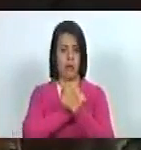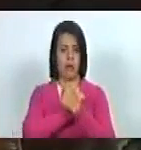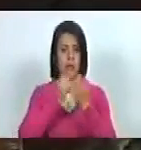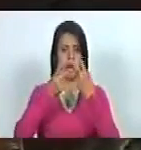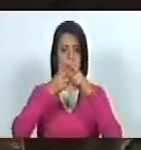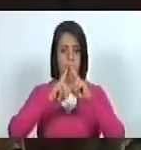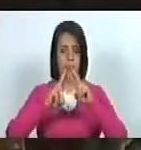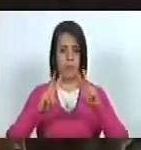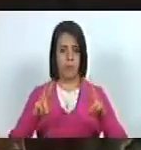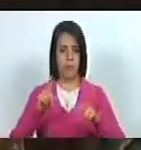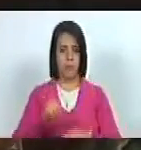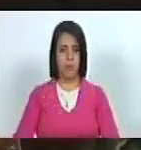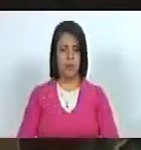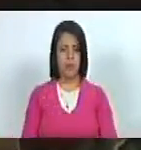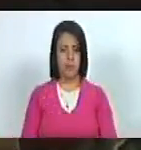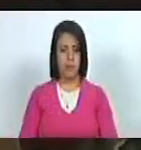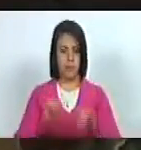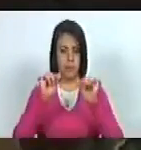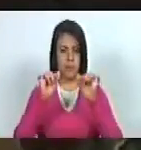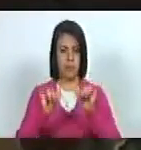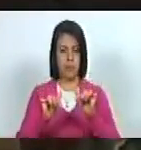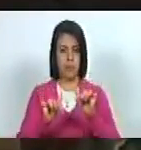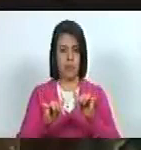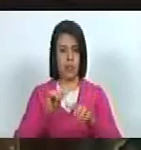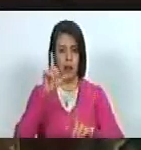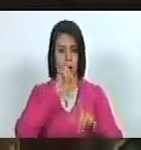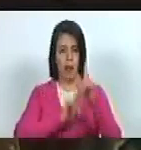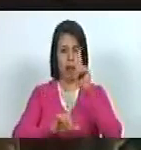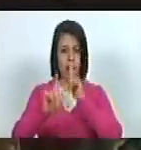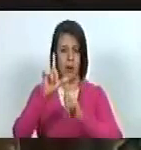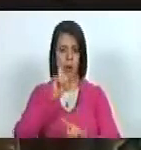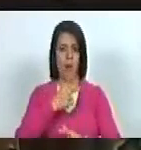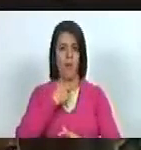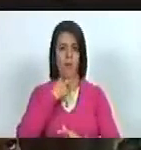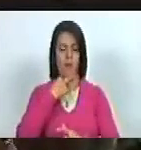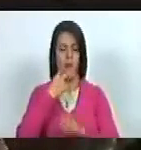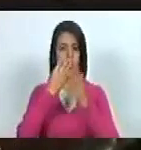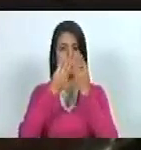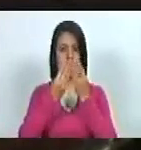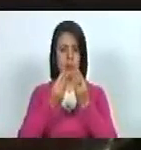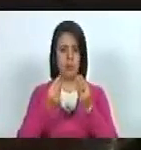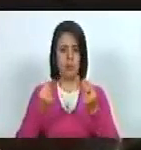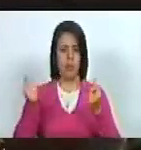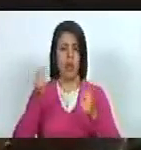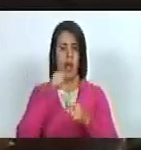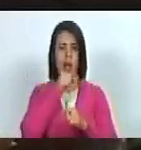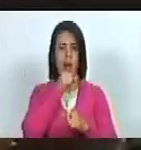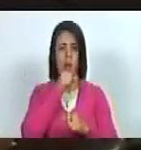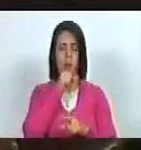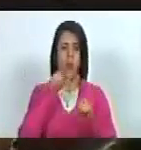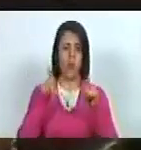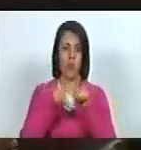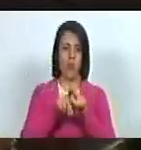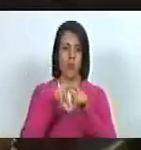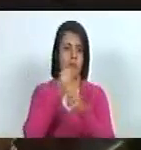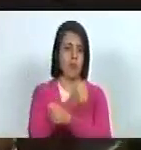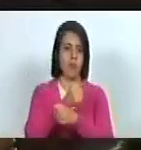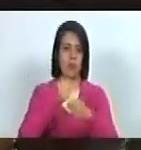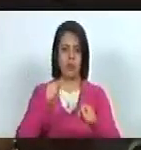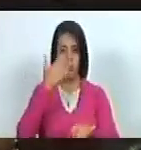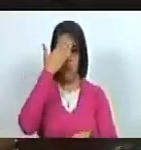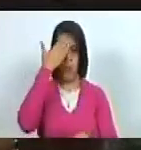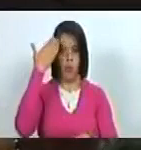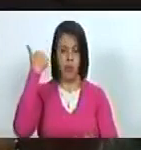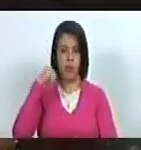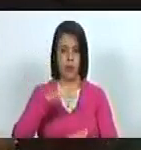paz con ese lenguaje y ese tono de ternura de un abuelo imposible de